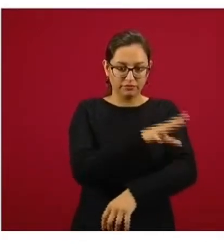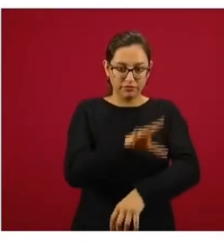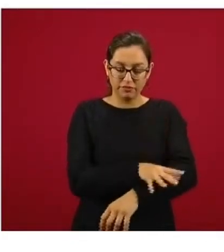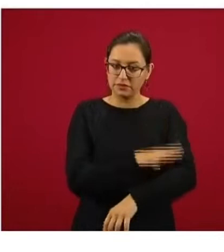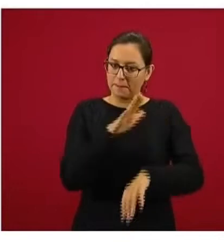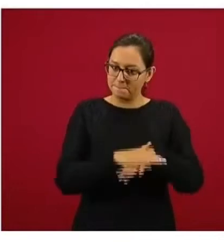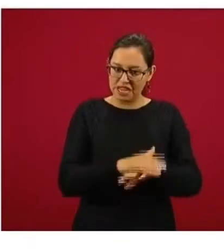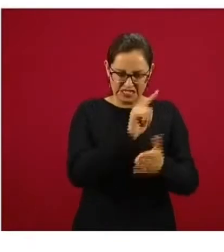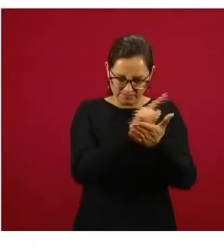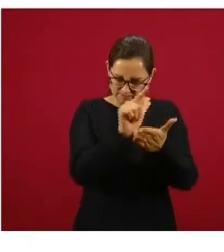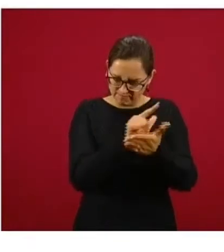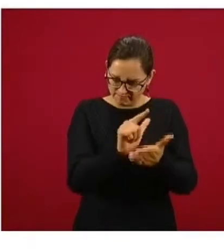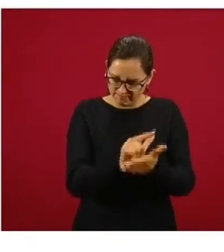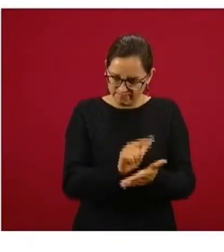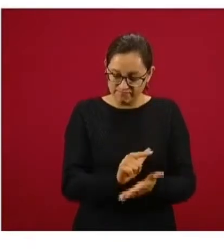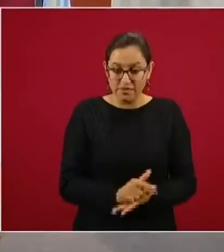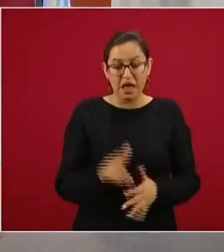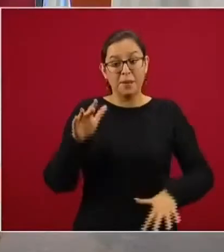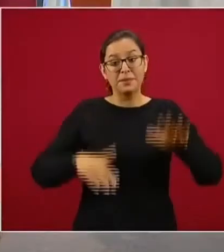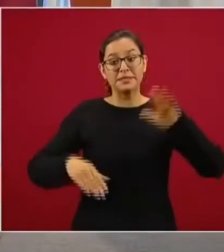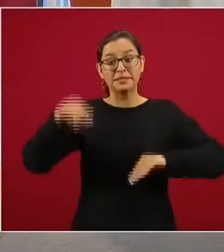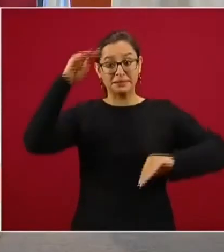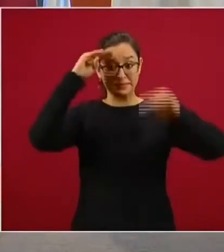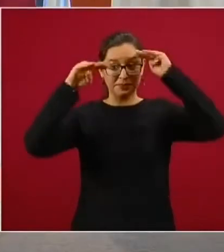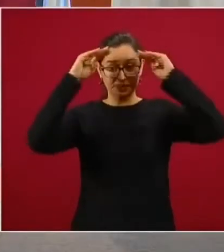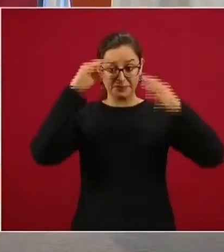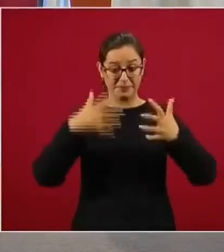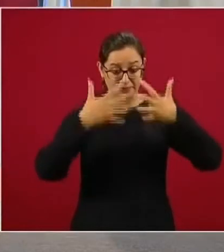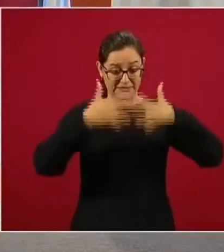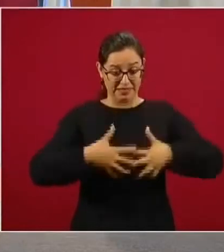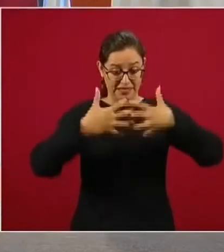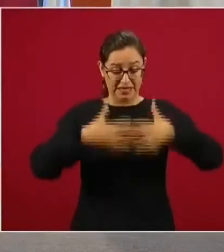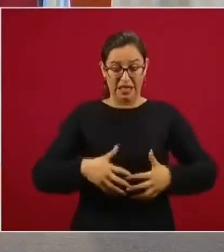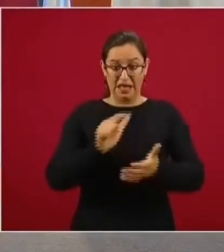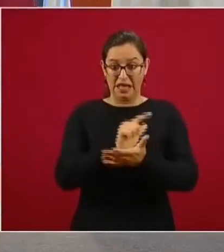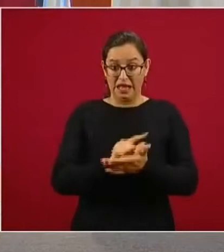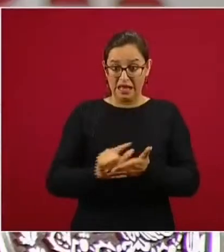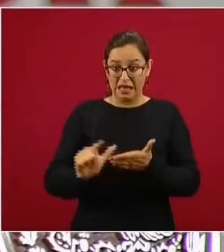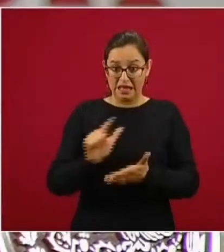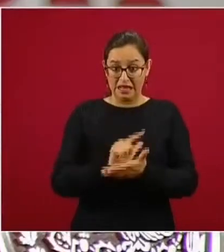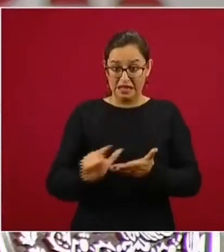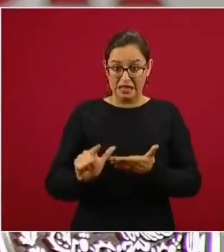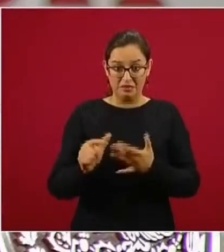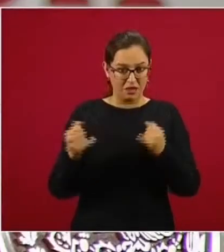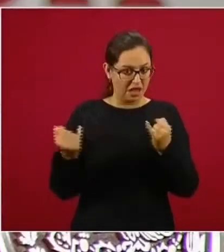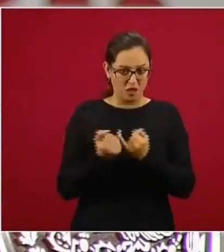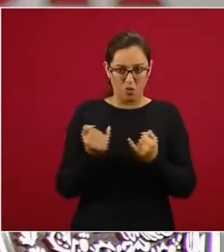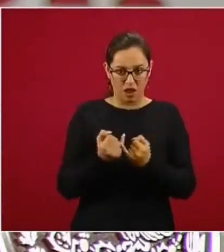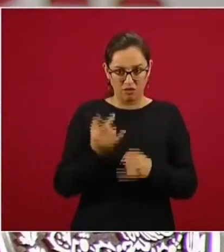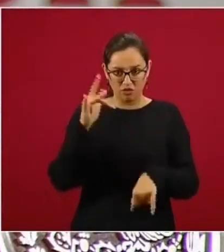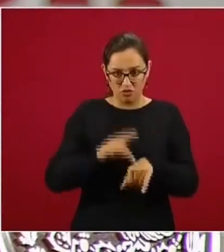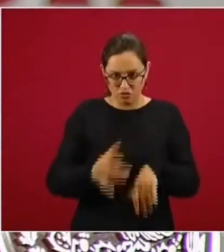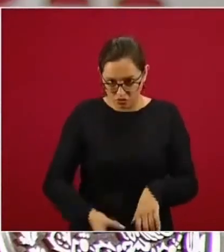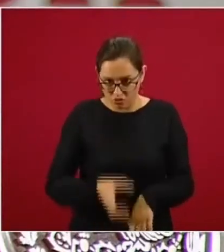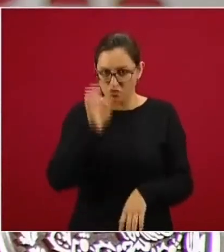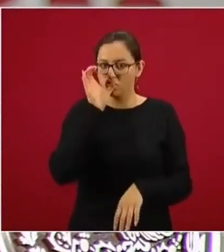calidad del agua, mucha gente piensa que las plantas depuradoras regresan el agua a la calidad inicial potable. Esto no se